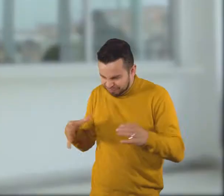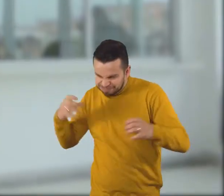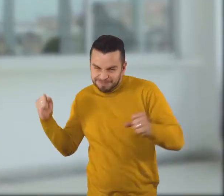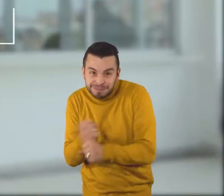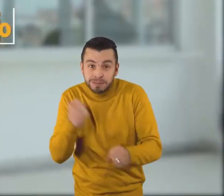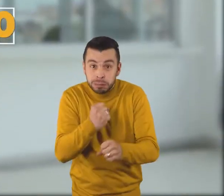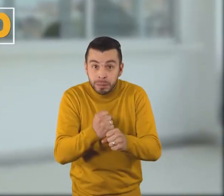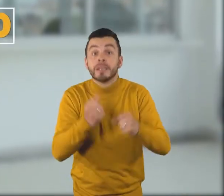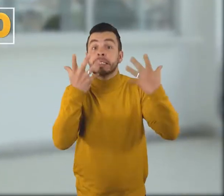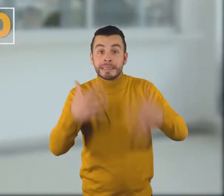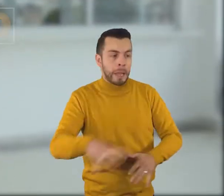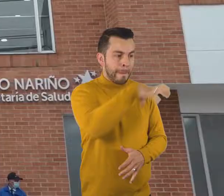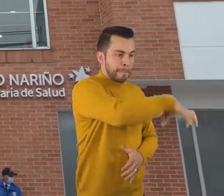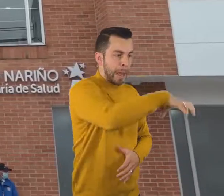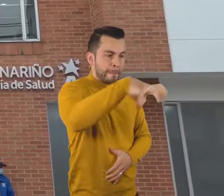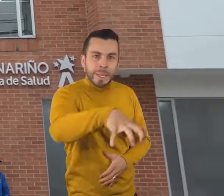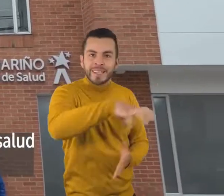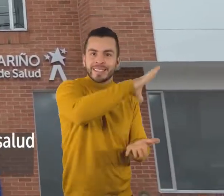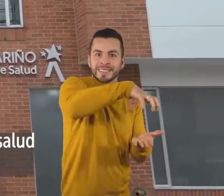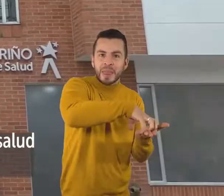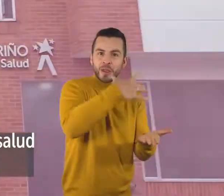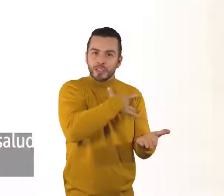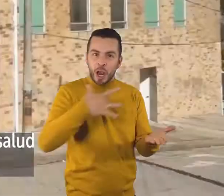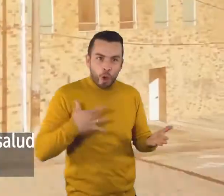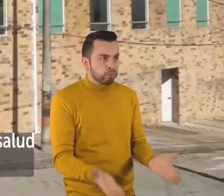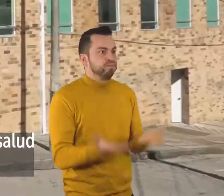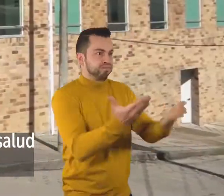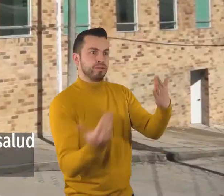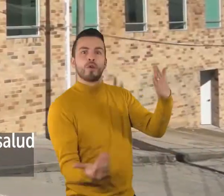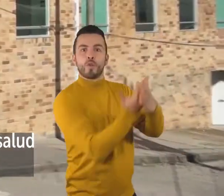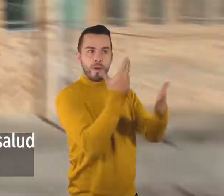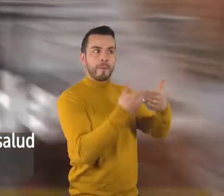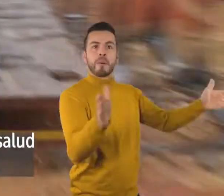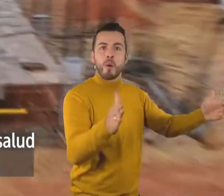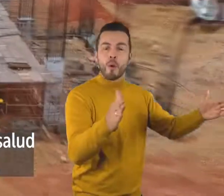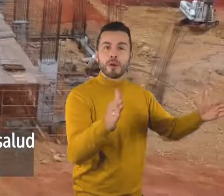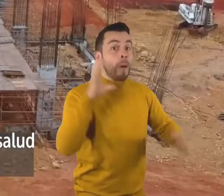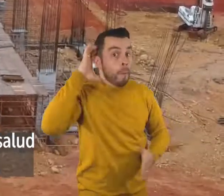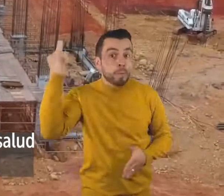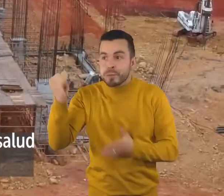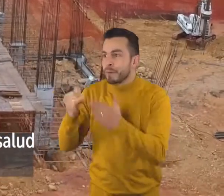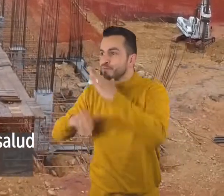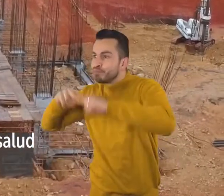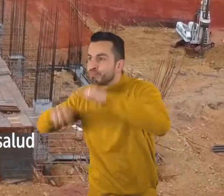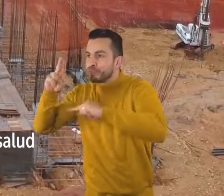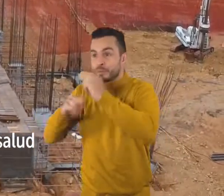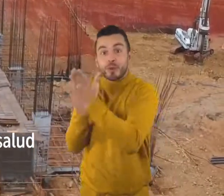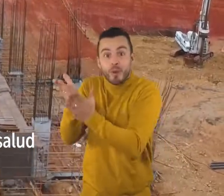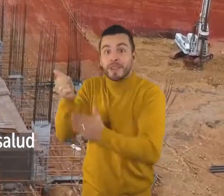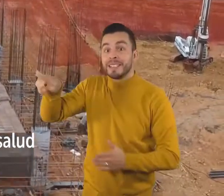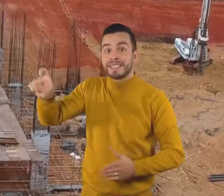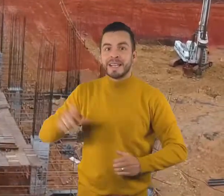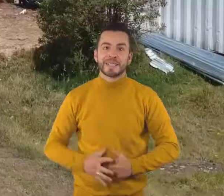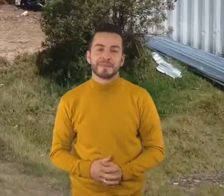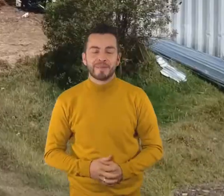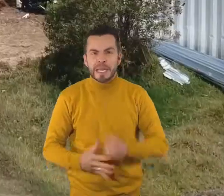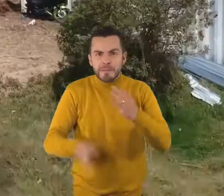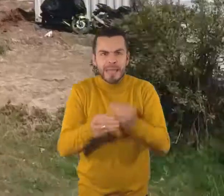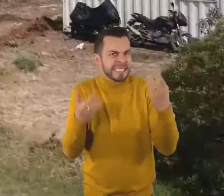Con tu aporte y nuestro trabajo, ya entregamos tres nuevos centros de salud y estamos construyendo otros 16.